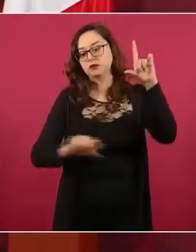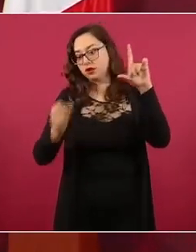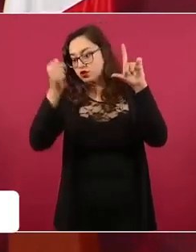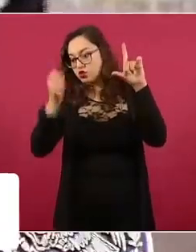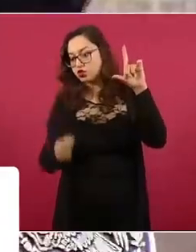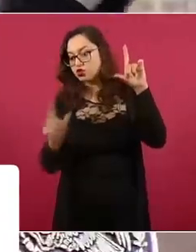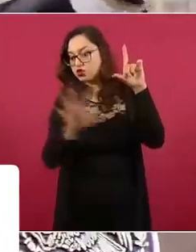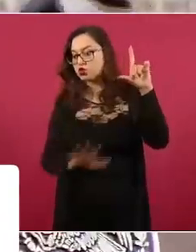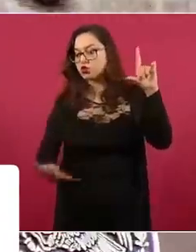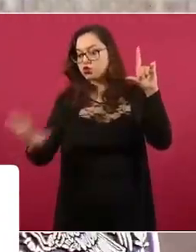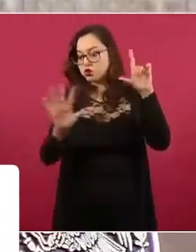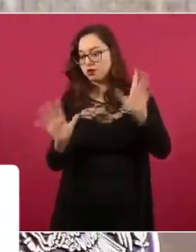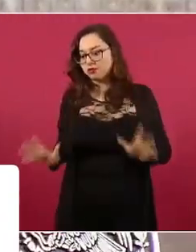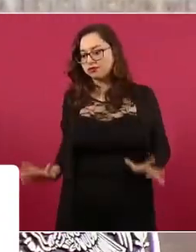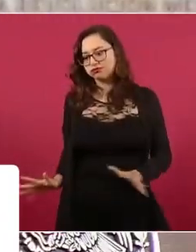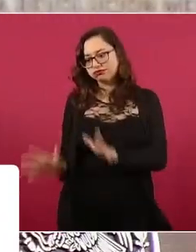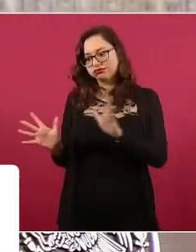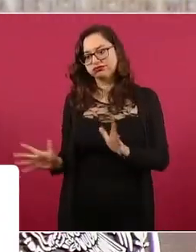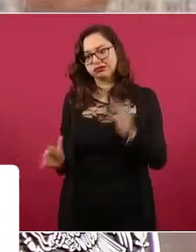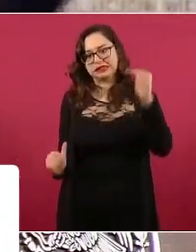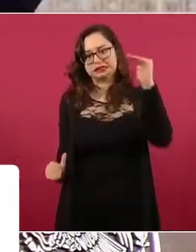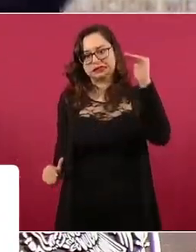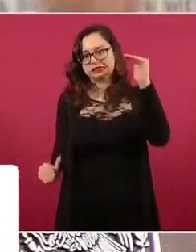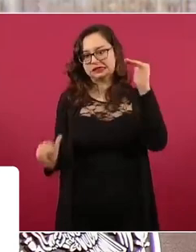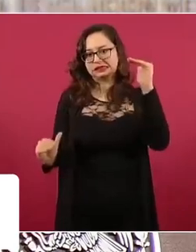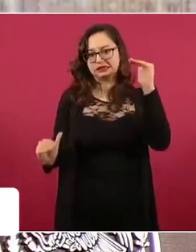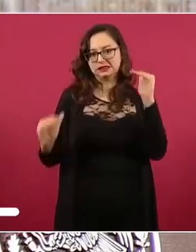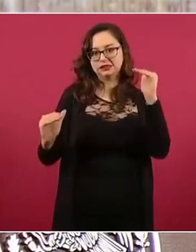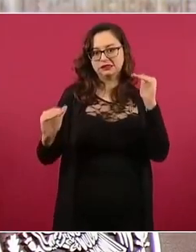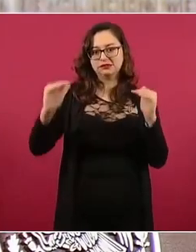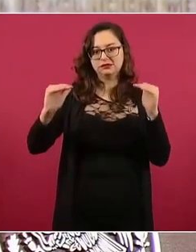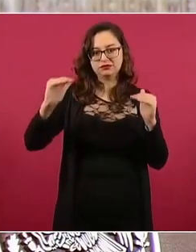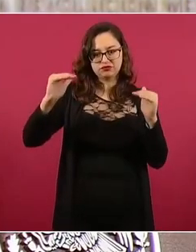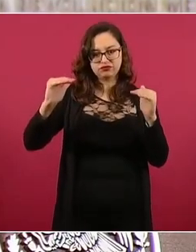del impulso al sureste para equilibrar.